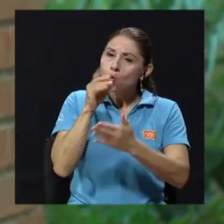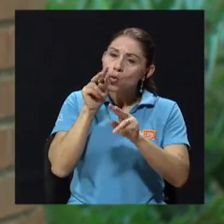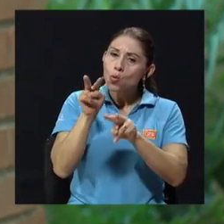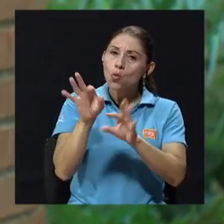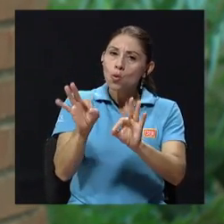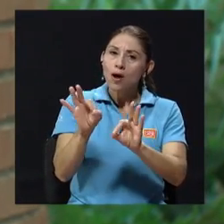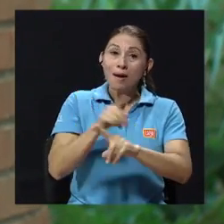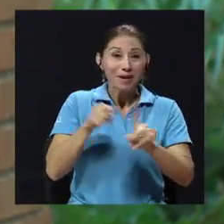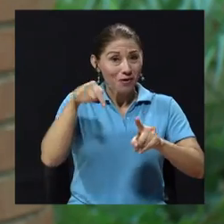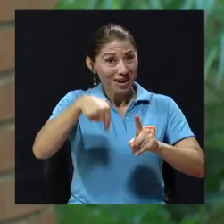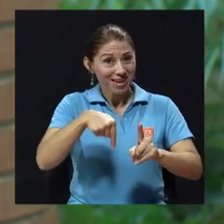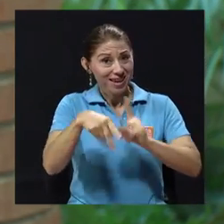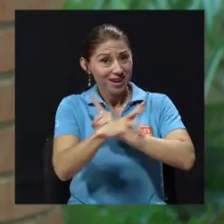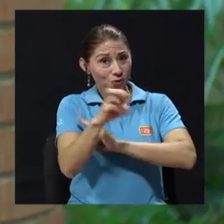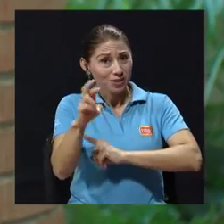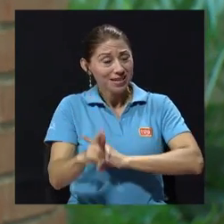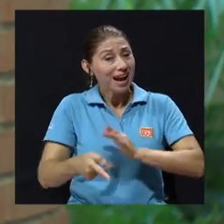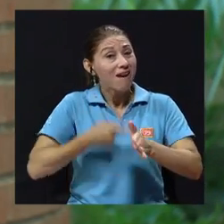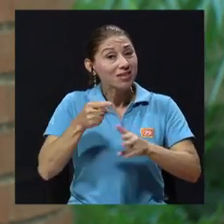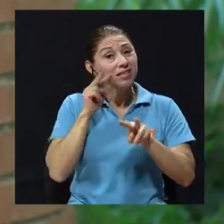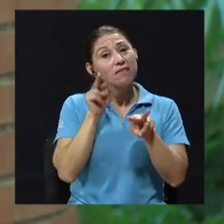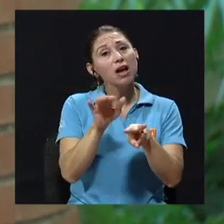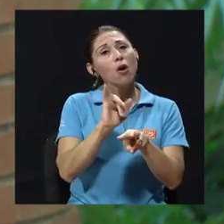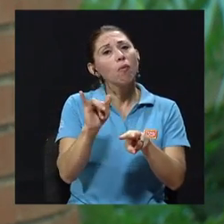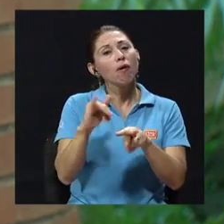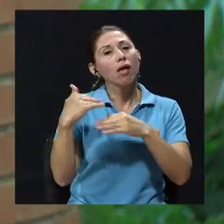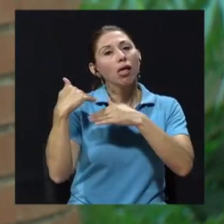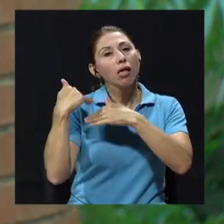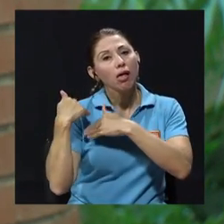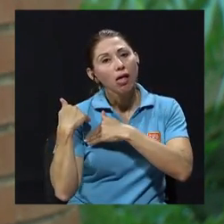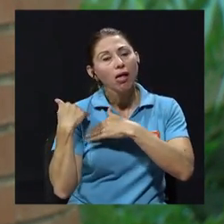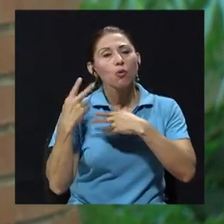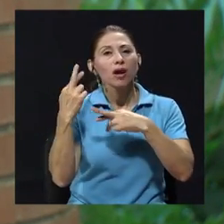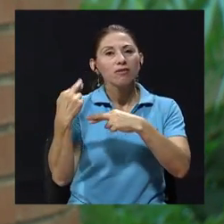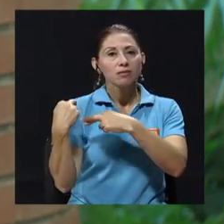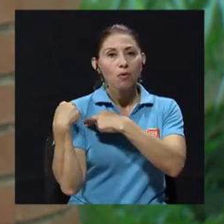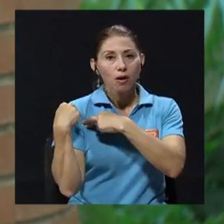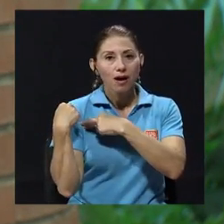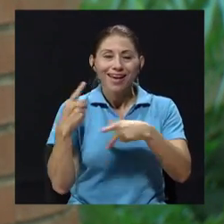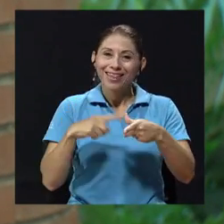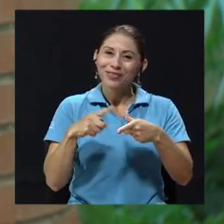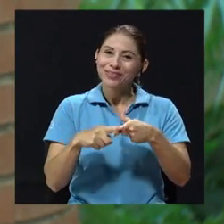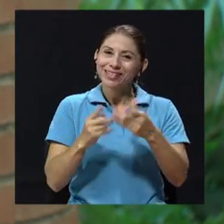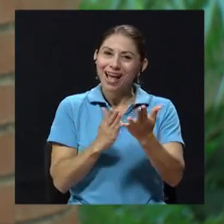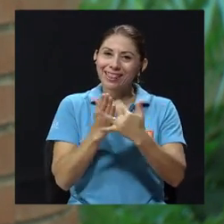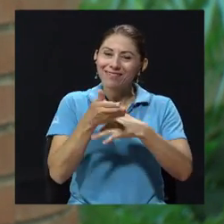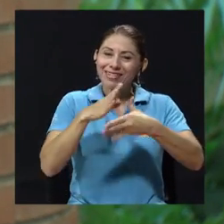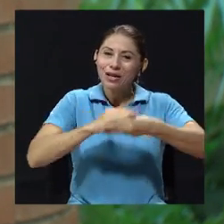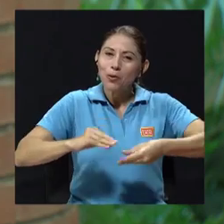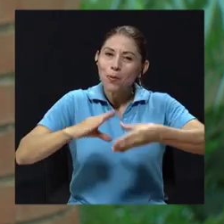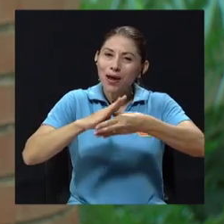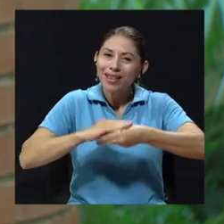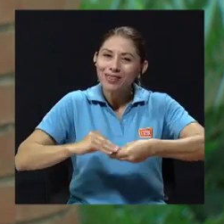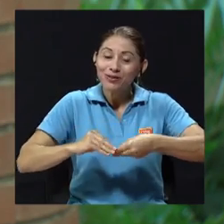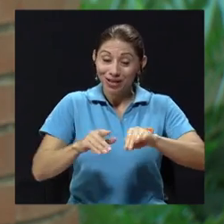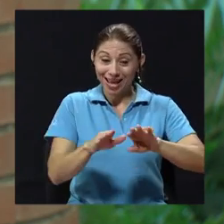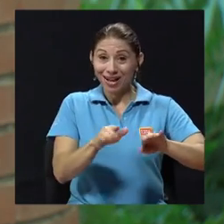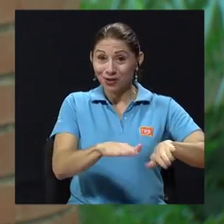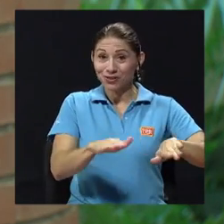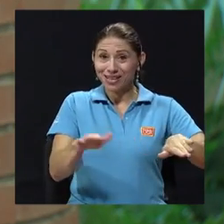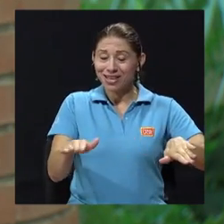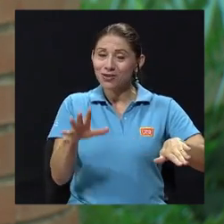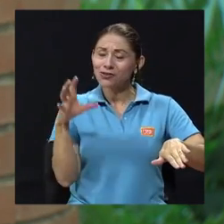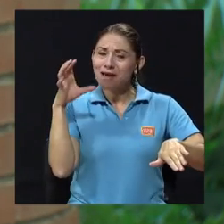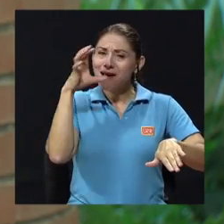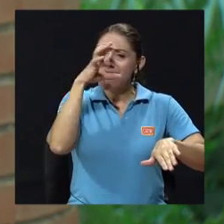es percibida como una carga. Entonces, a través de estos cuentos, a través de esta relación, vincular más a esos niños con